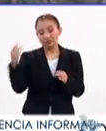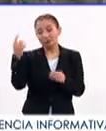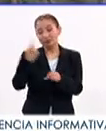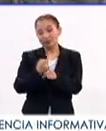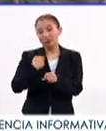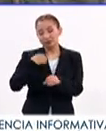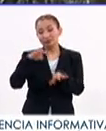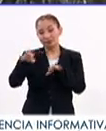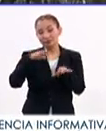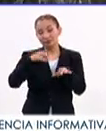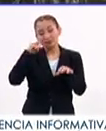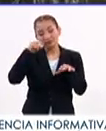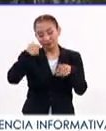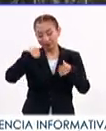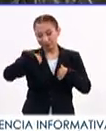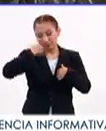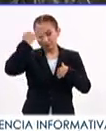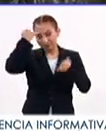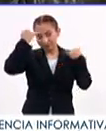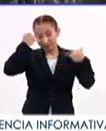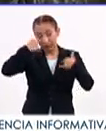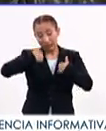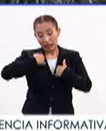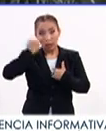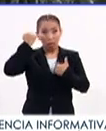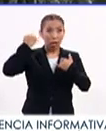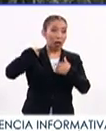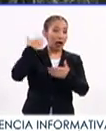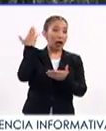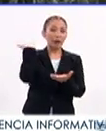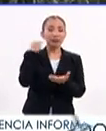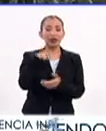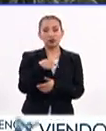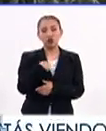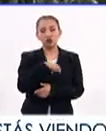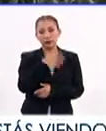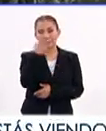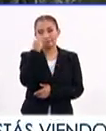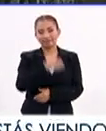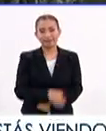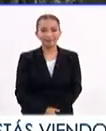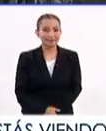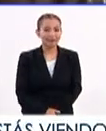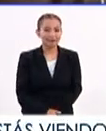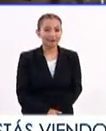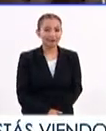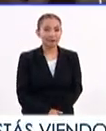que primero trabajemos sobre nuestro pensamiento y los prejuicios programados que hemos aprendido.